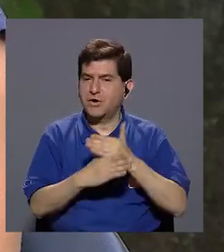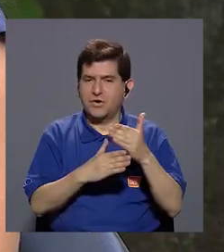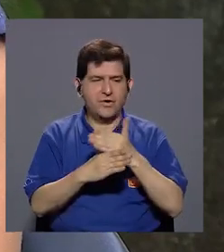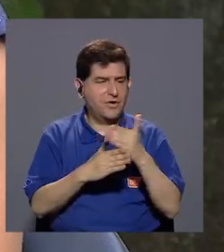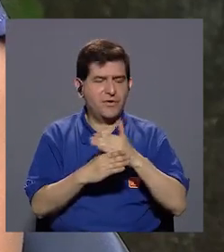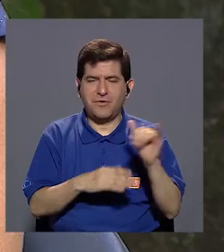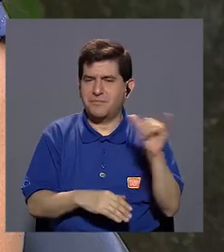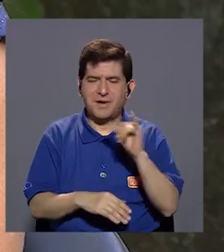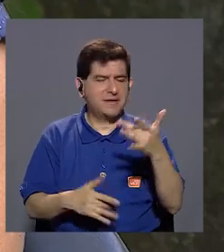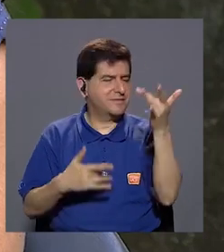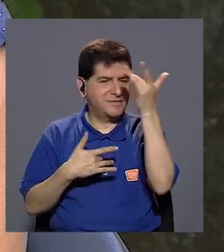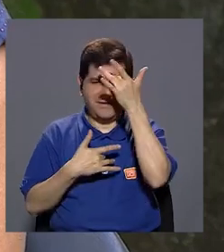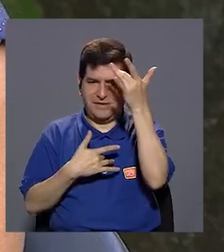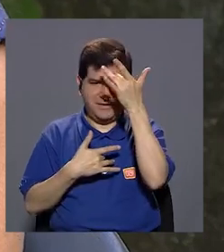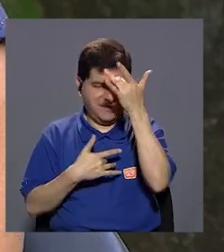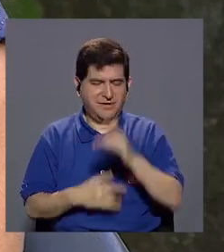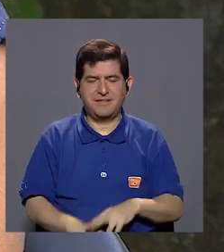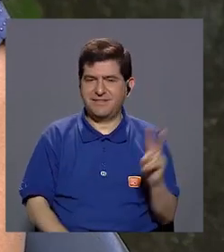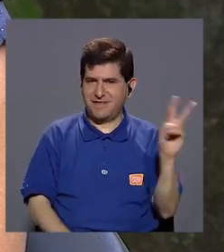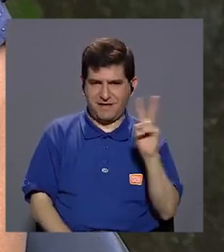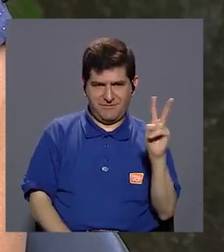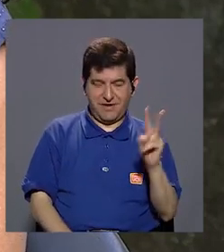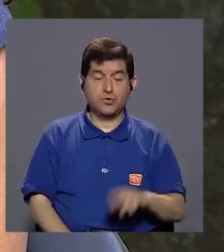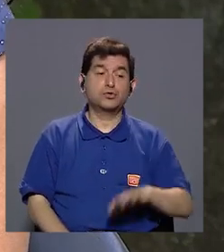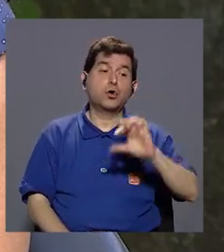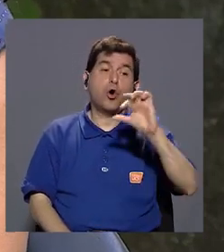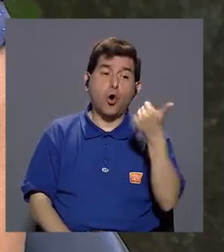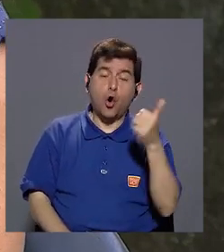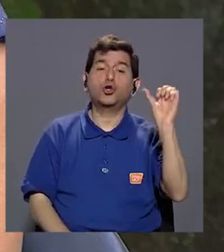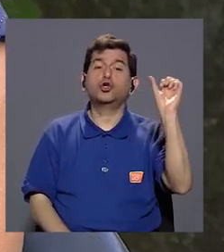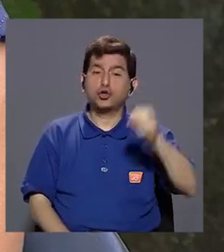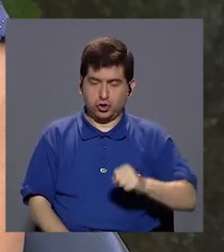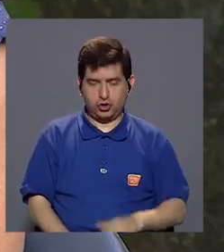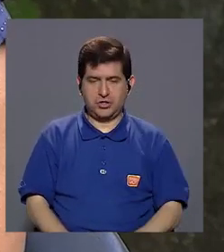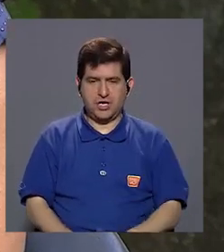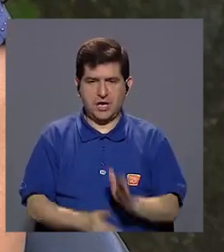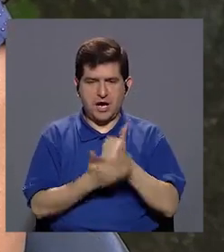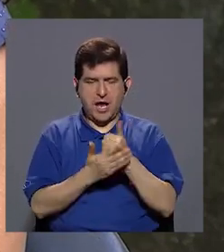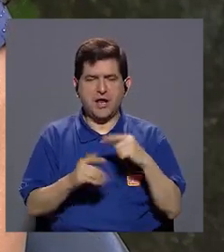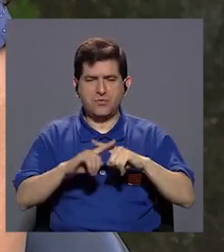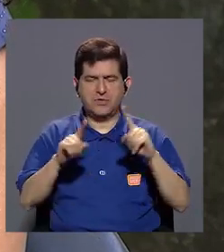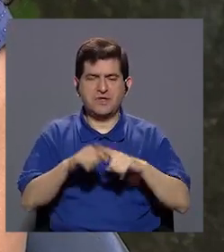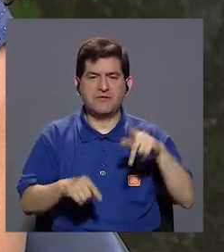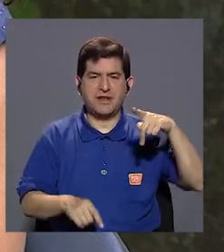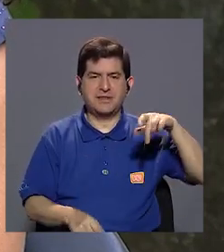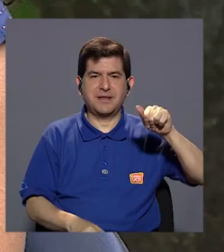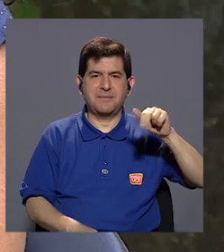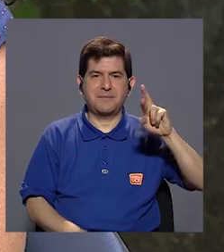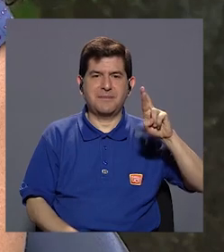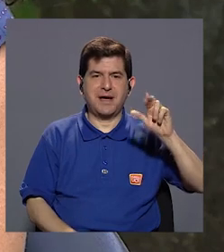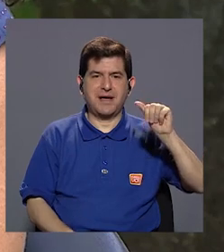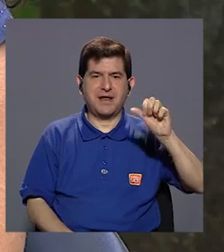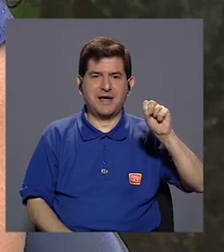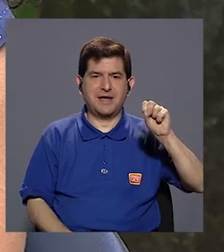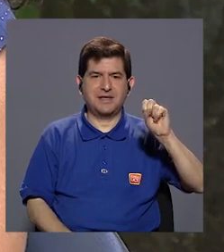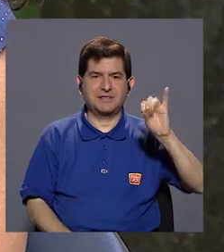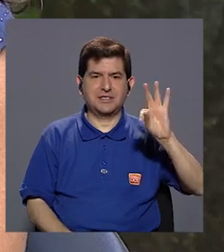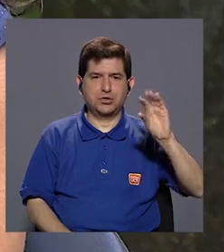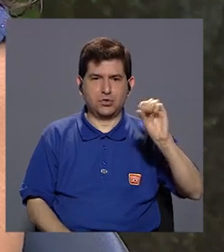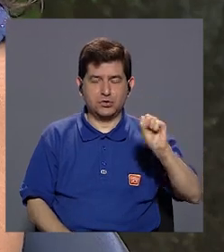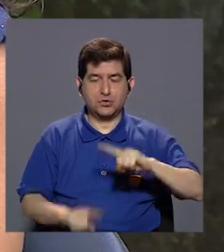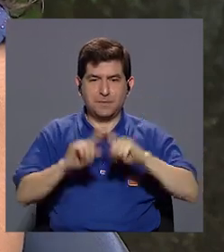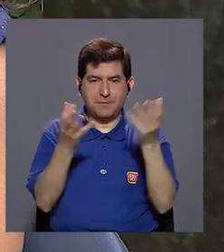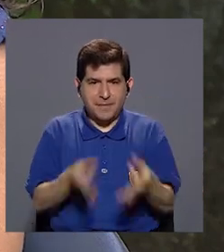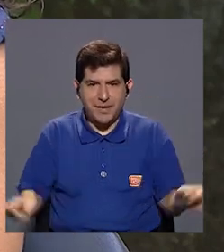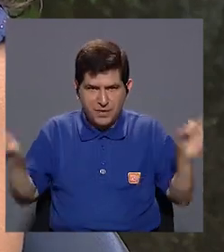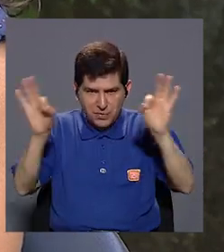compartimos las mismas enfermedades en cuanto a virus. Hay otros que sí, por ejemplo, algunos parásitos, pero más que todo ahí lo que es